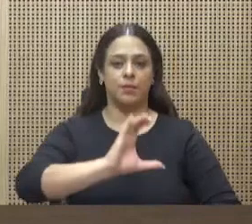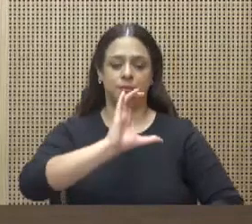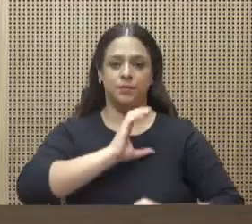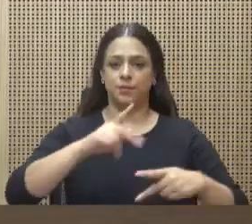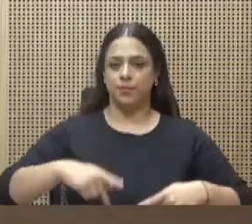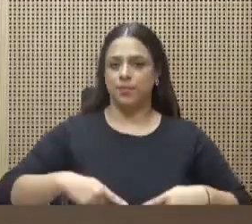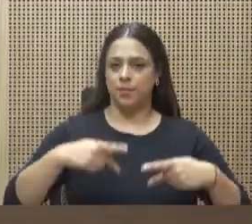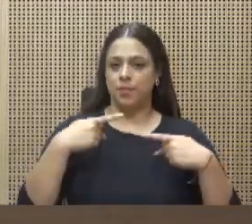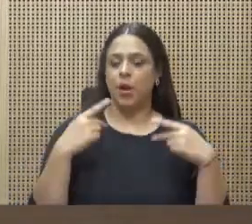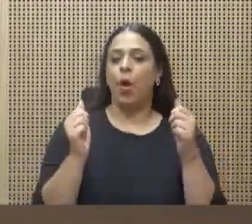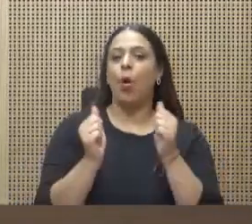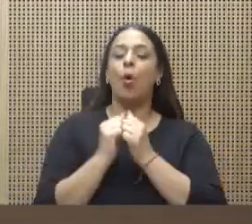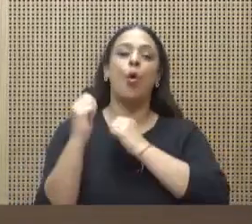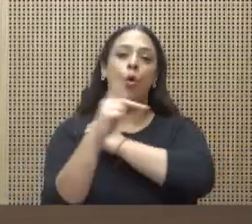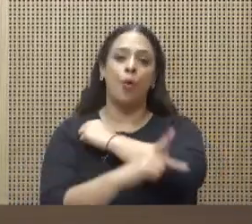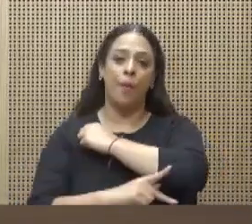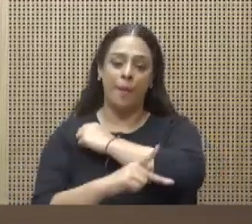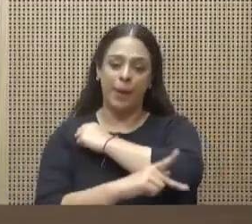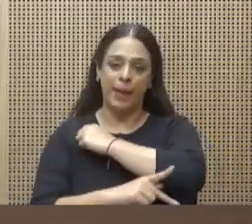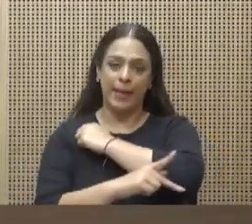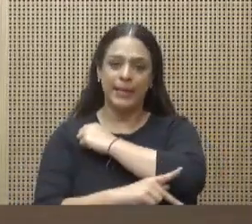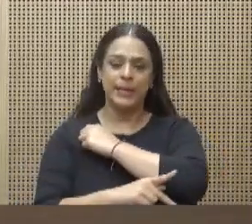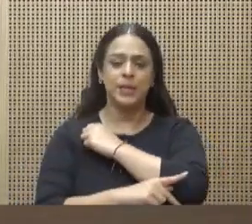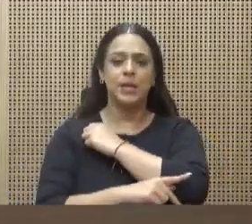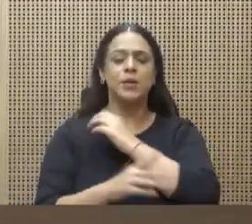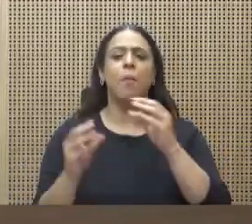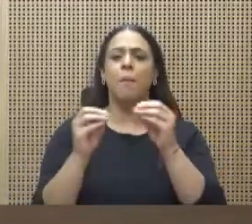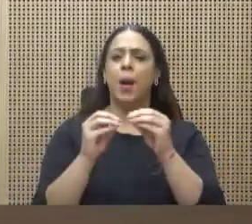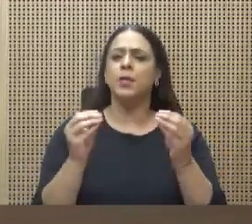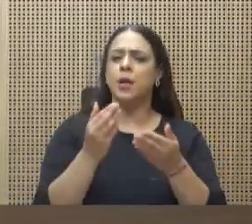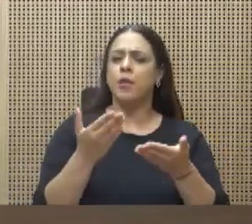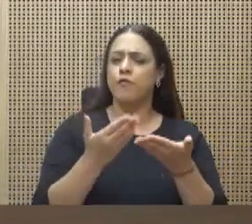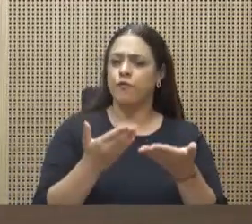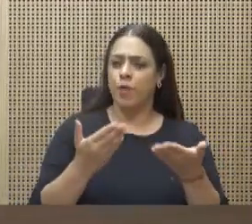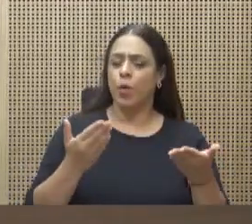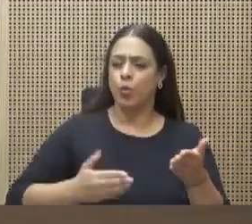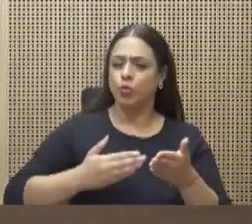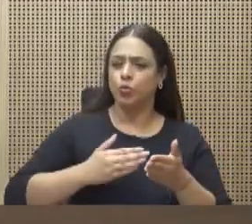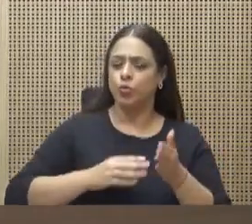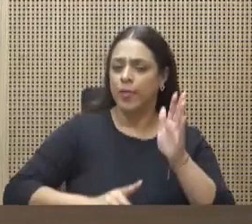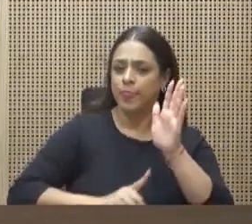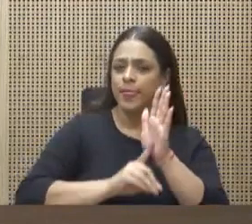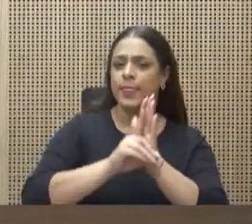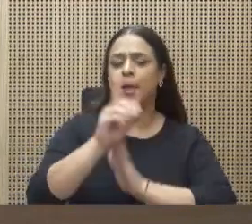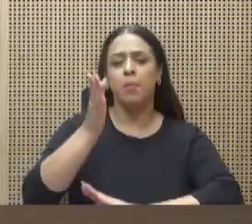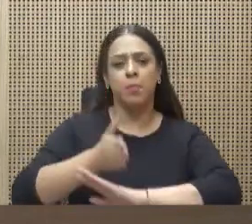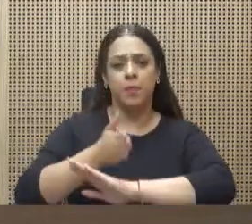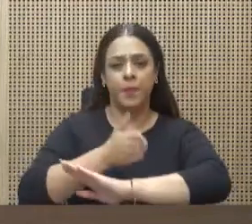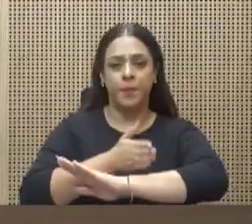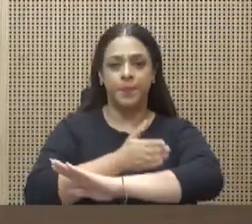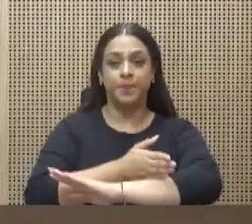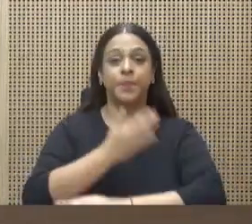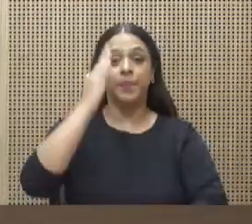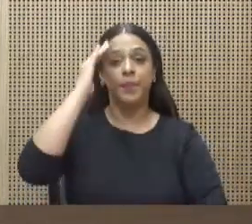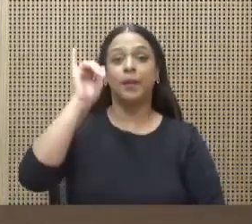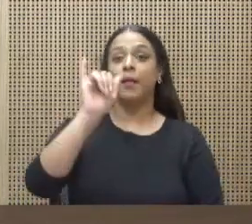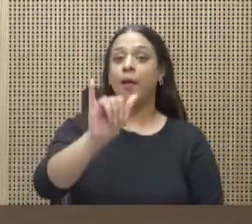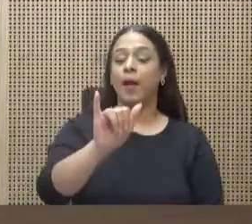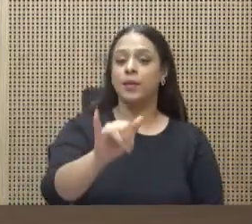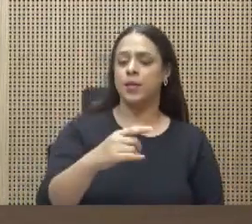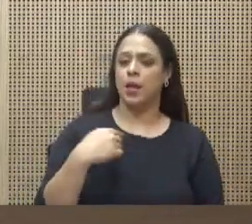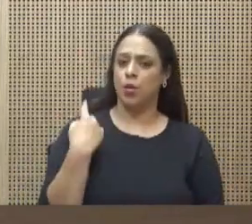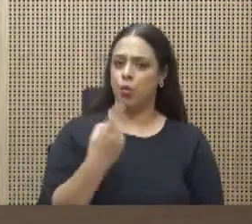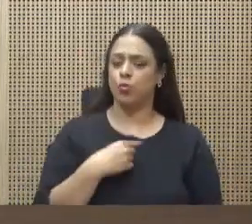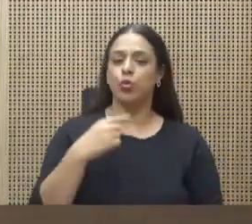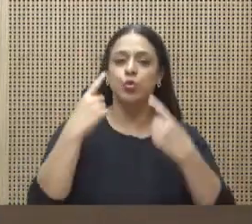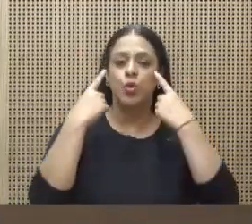comenzaron mucho antes su camino al desarrollo. Fue así como logramos ser uno de los primeros países electrificados en